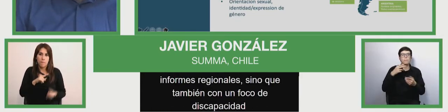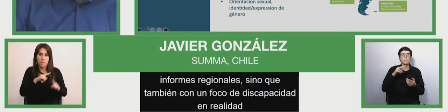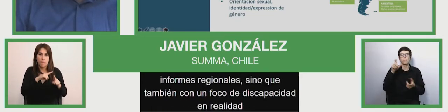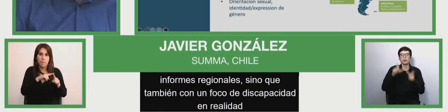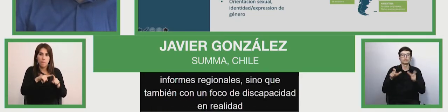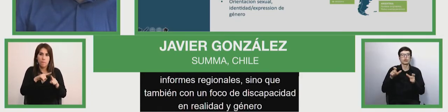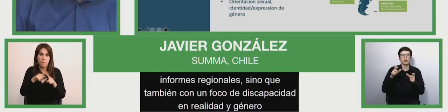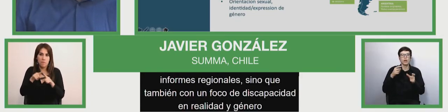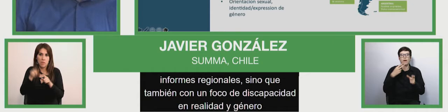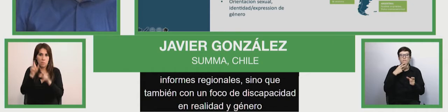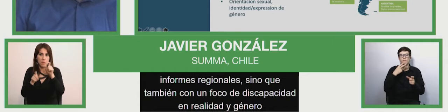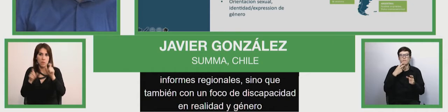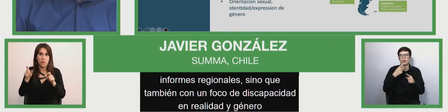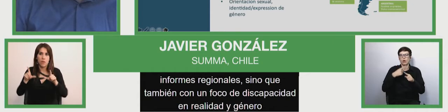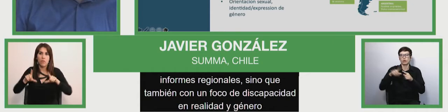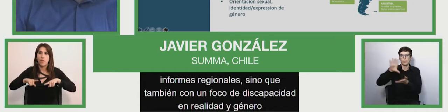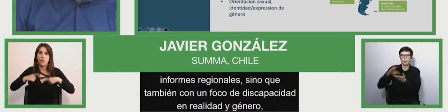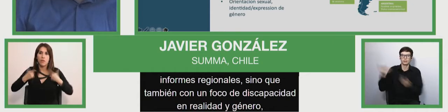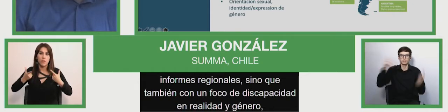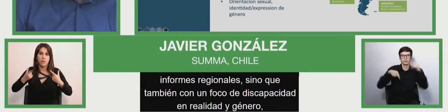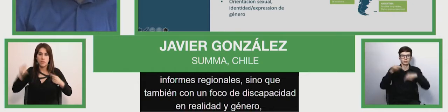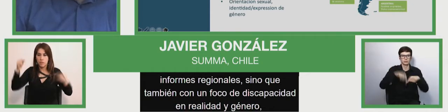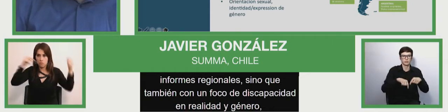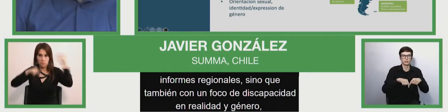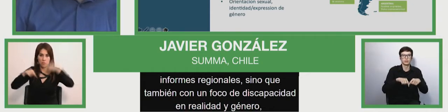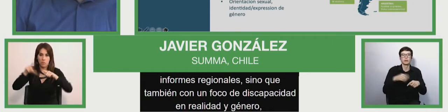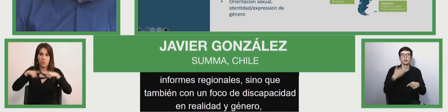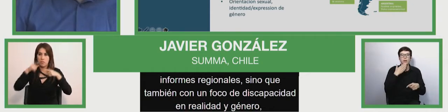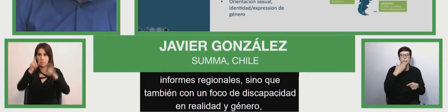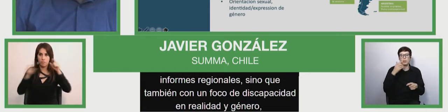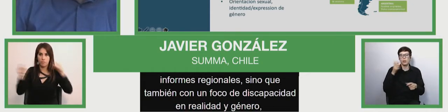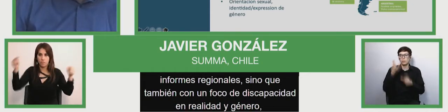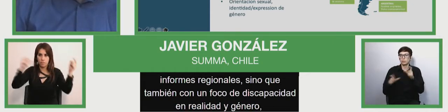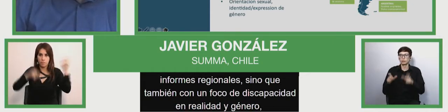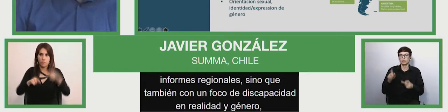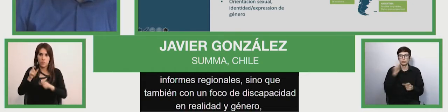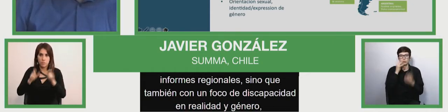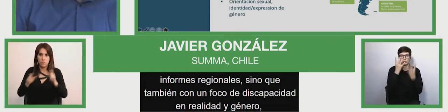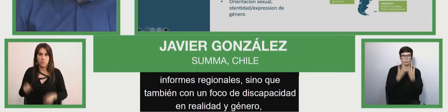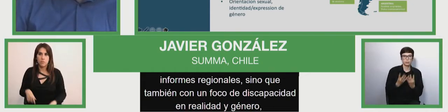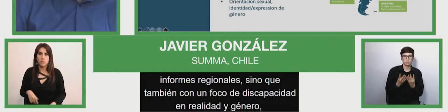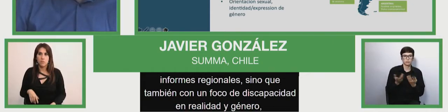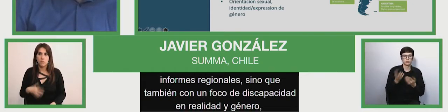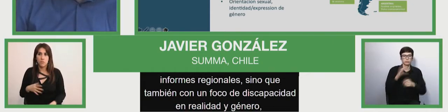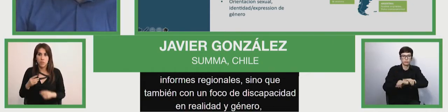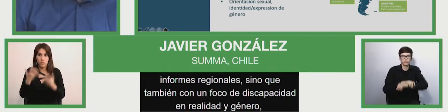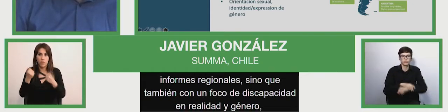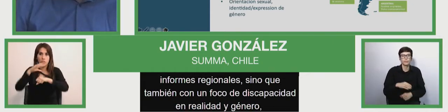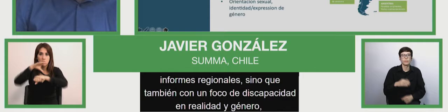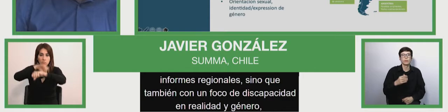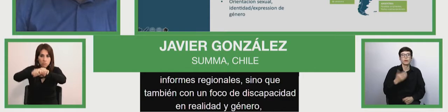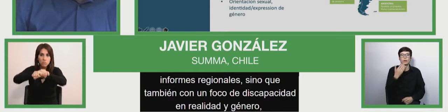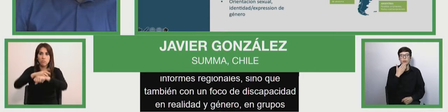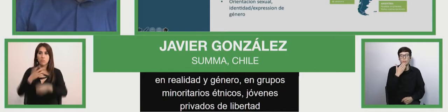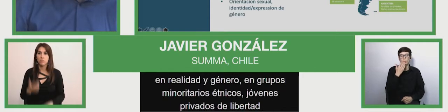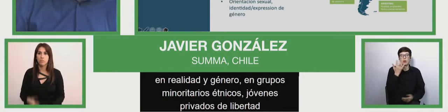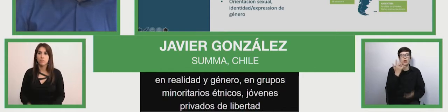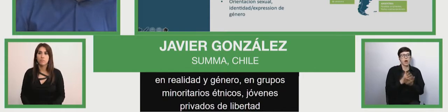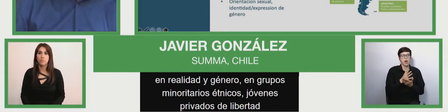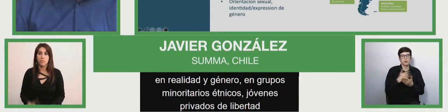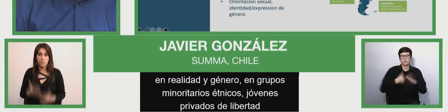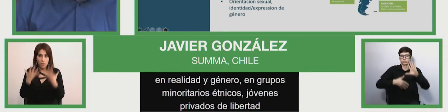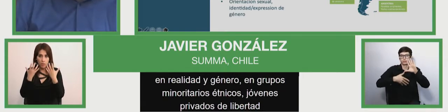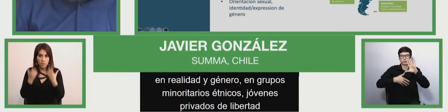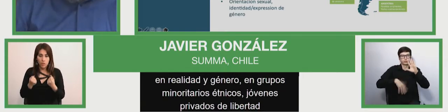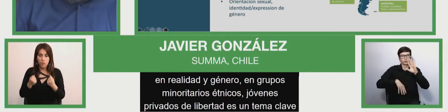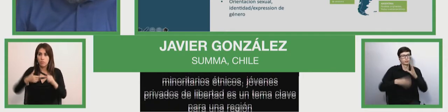étnicos, en jóvenes privados de libertad, que es un tema clave para una región, ¿no es cierto?, donde también tiene altos índices, ¿no es cierto?, de